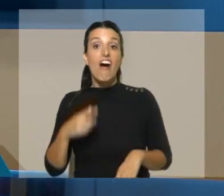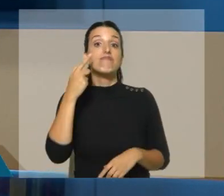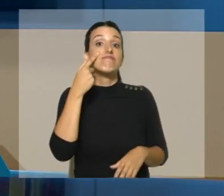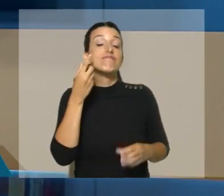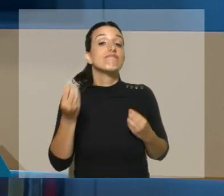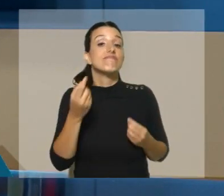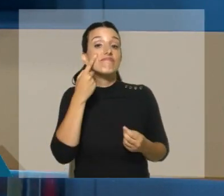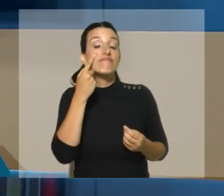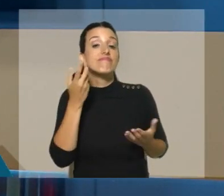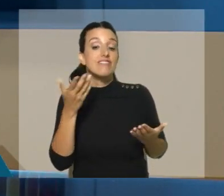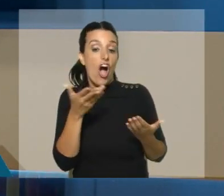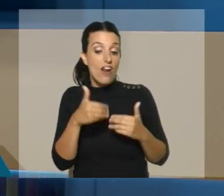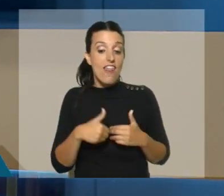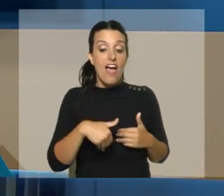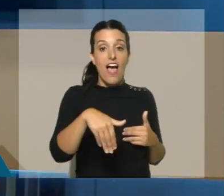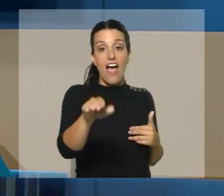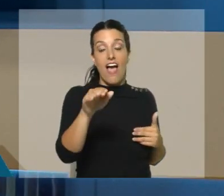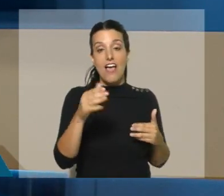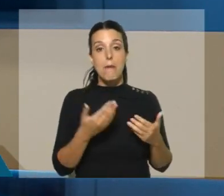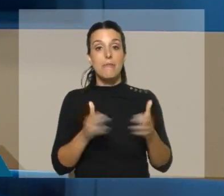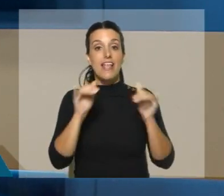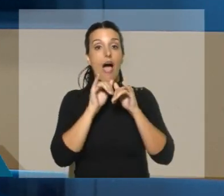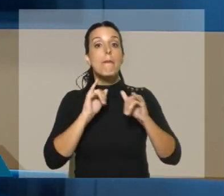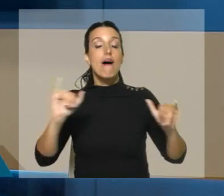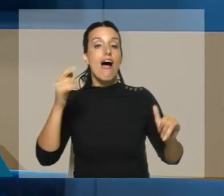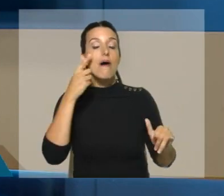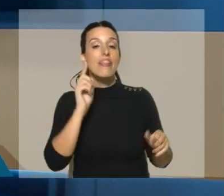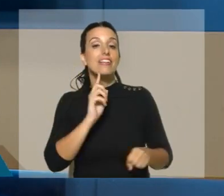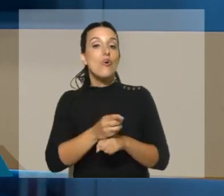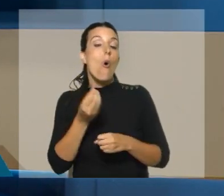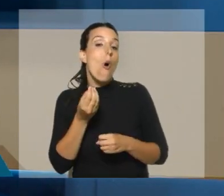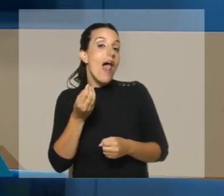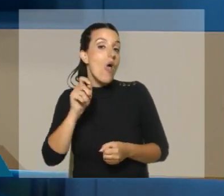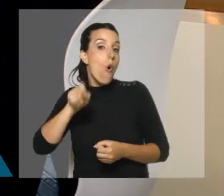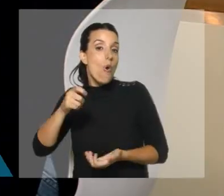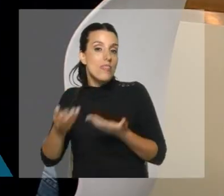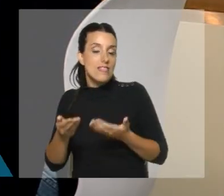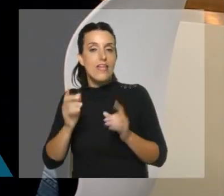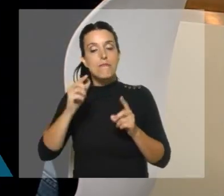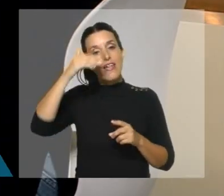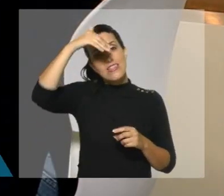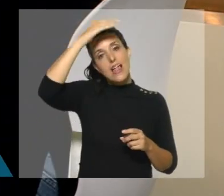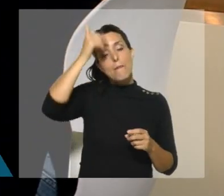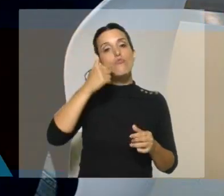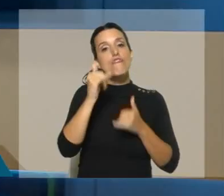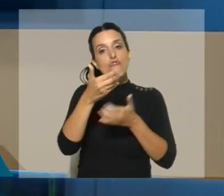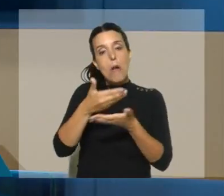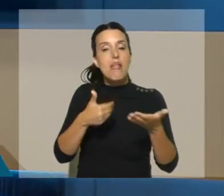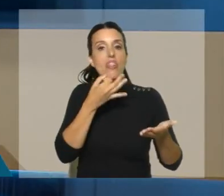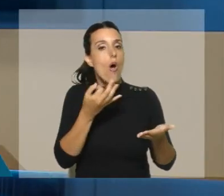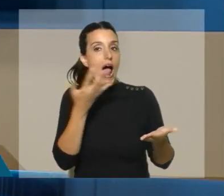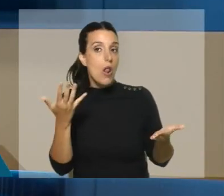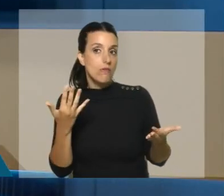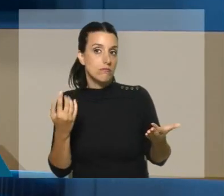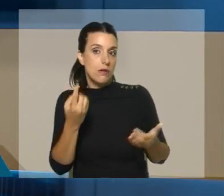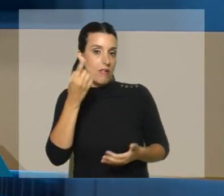de ahora a que empiece la campaña, qué decisiones toma la justicia. ¿Reacción de Trump ante este informe? Bueno, lo